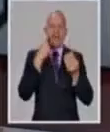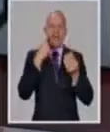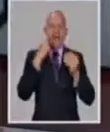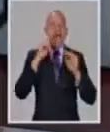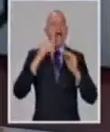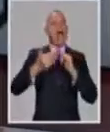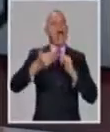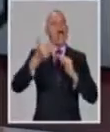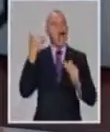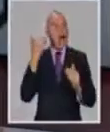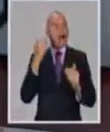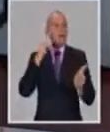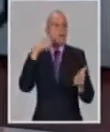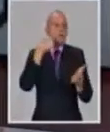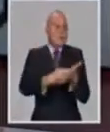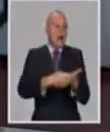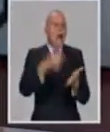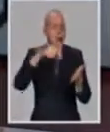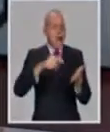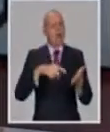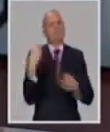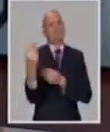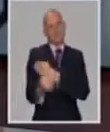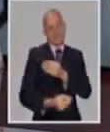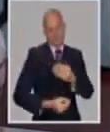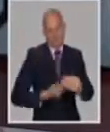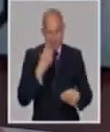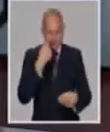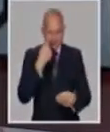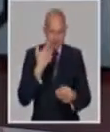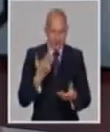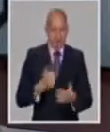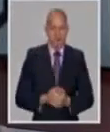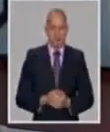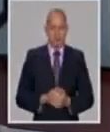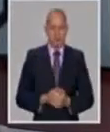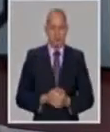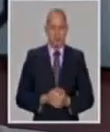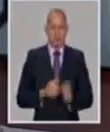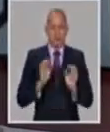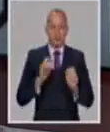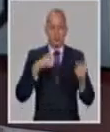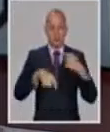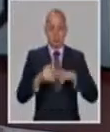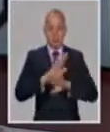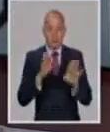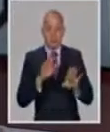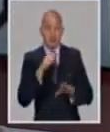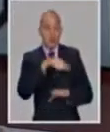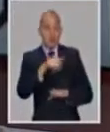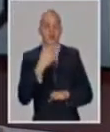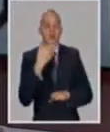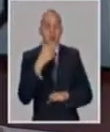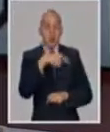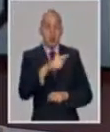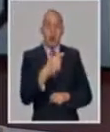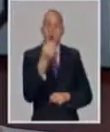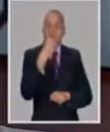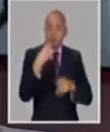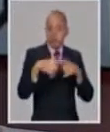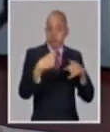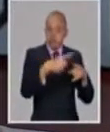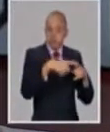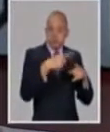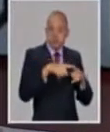costo y qué impacto tienen todas estas decisiones en los costos de cada una de sus producciones. En este